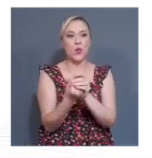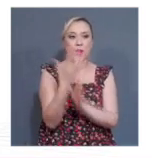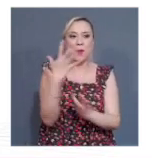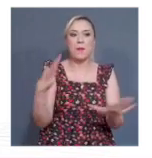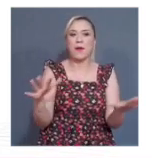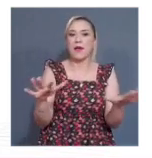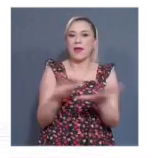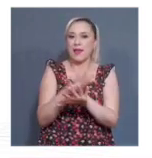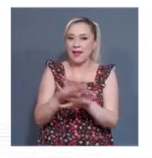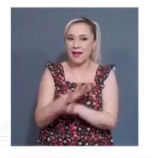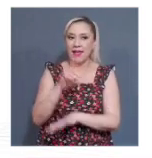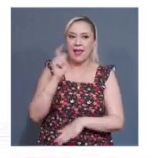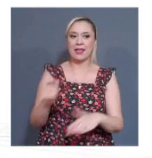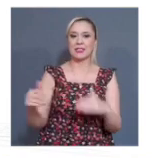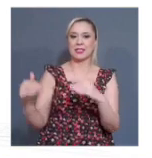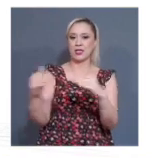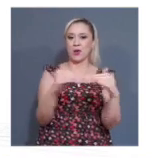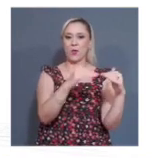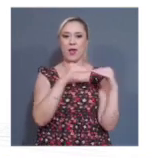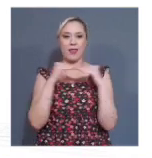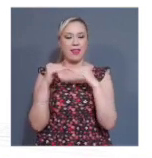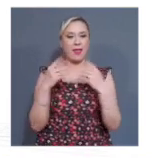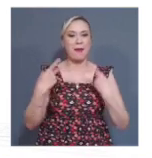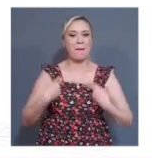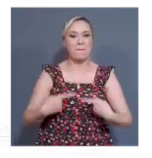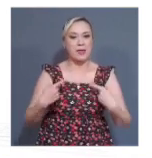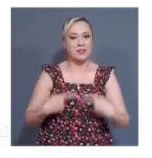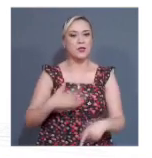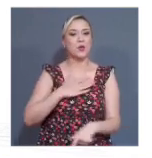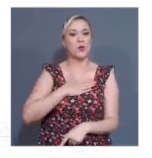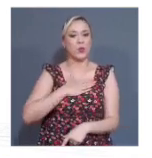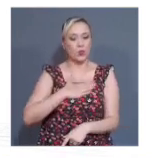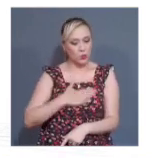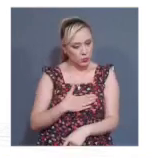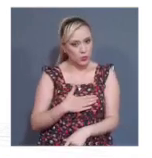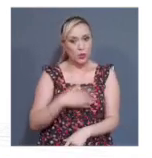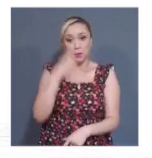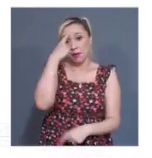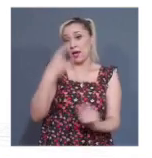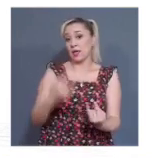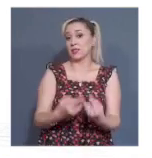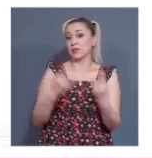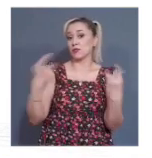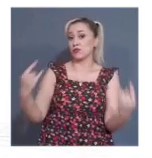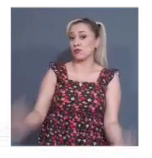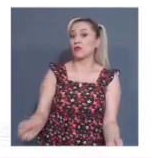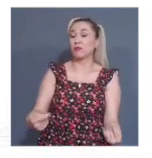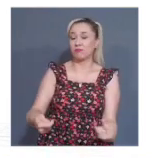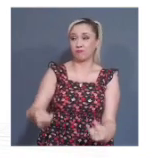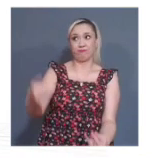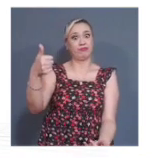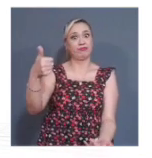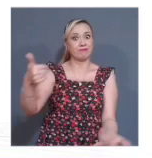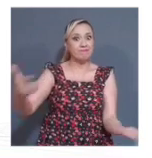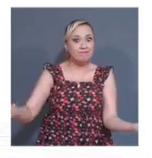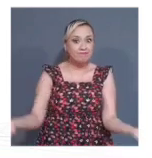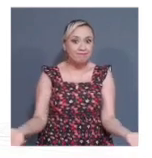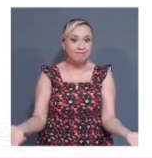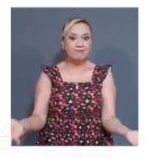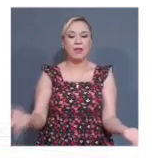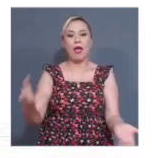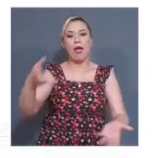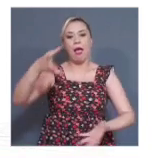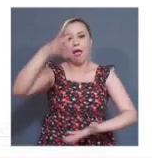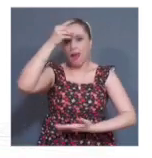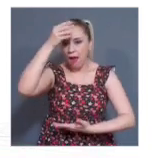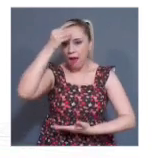igualdad social, de justicia histórica, pues sean ideas que nos permitan también educarnos y